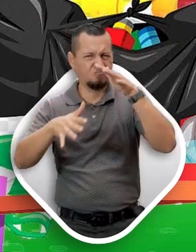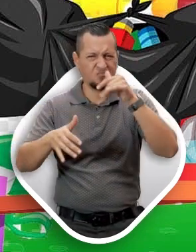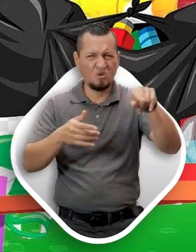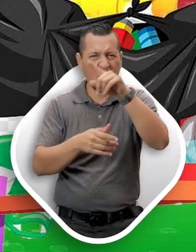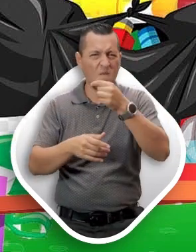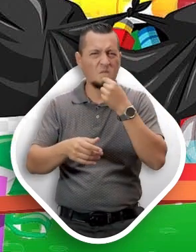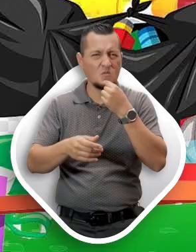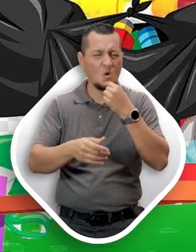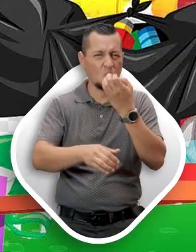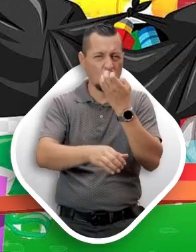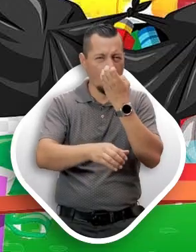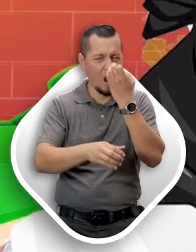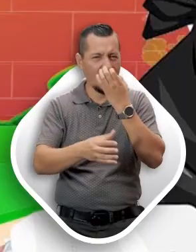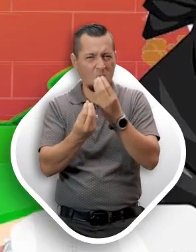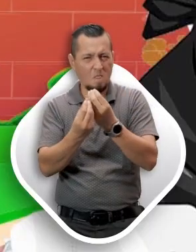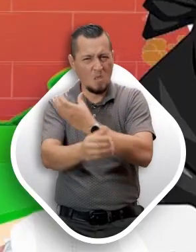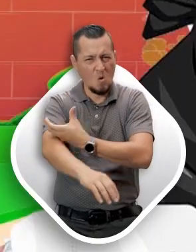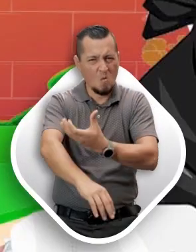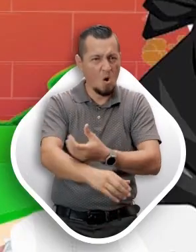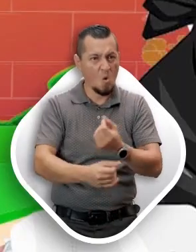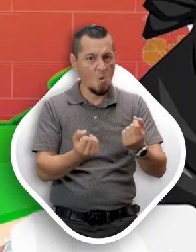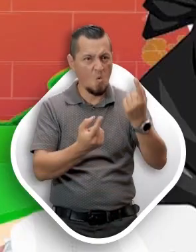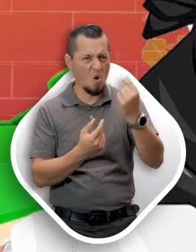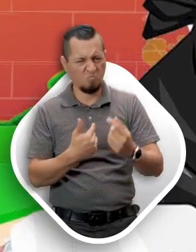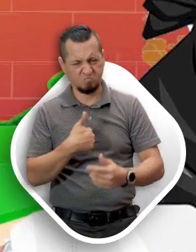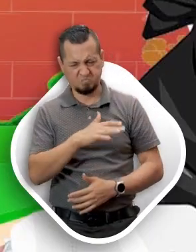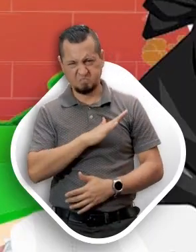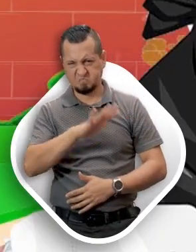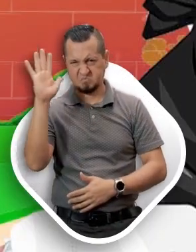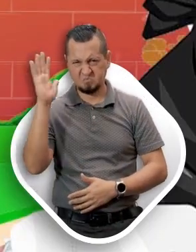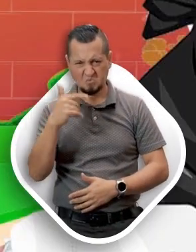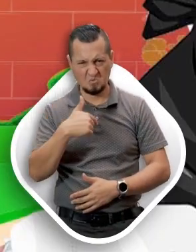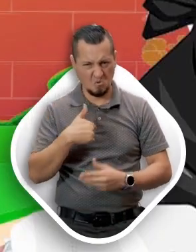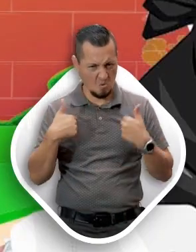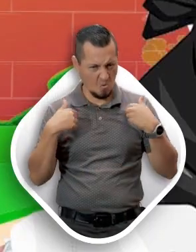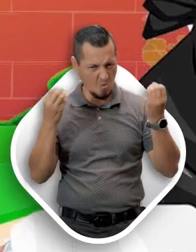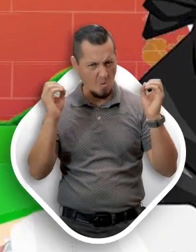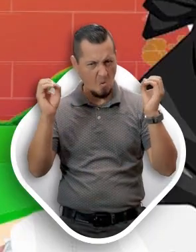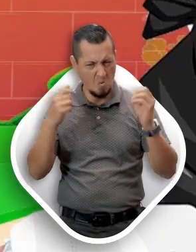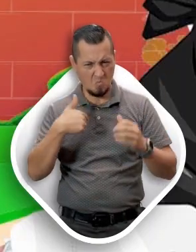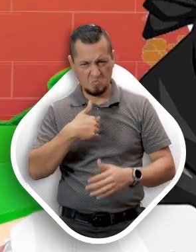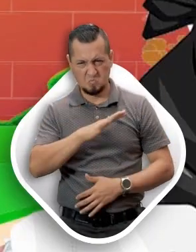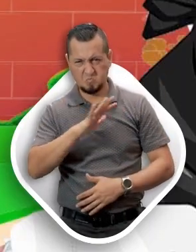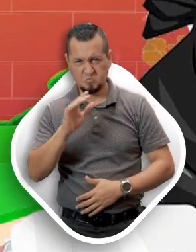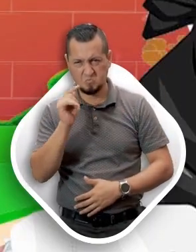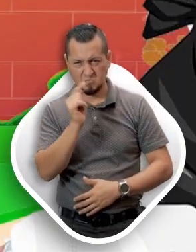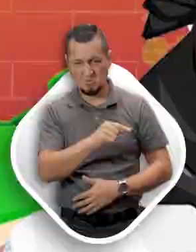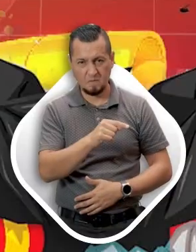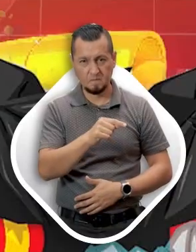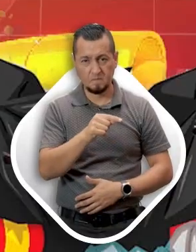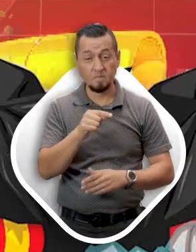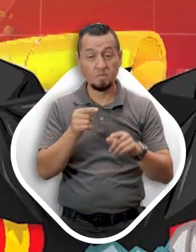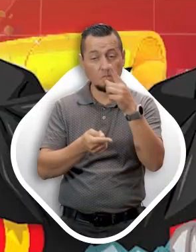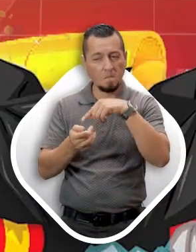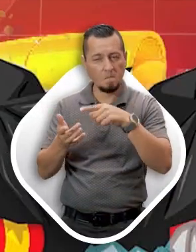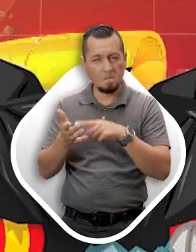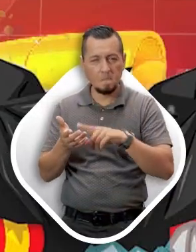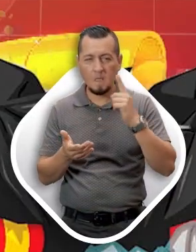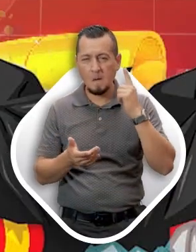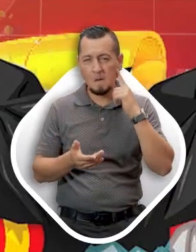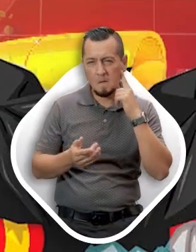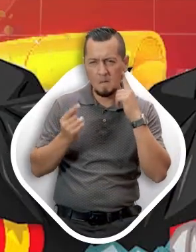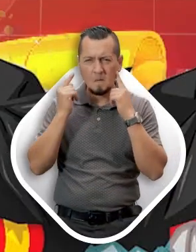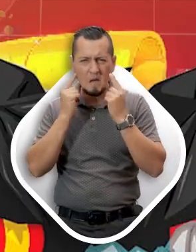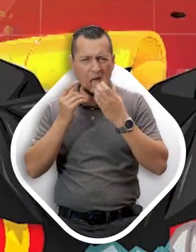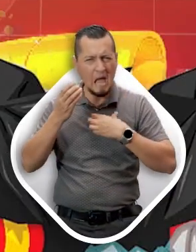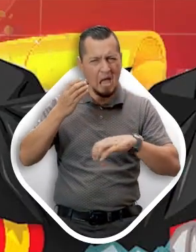por parte de los estudiantes. Unos no querían recoger, debido a que ellos no habían tirado la basura. La tropa, al